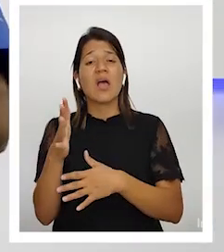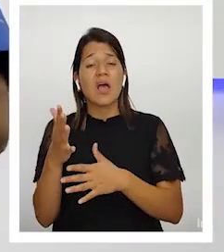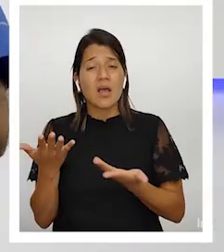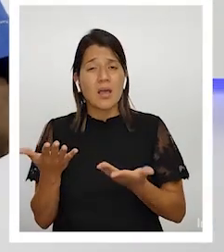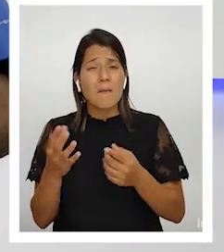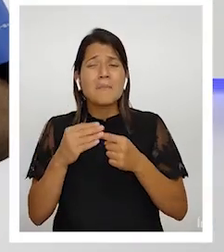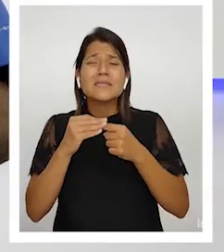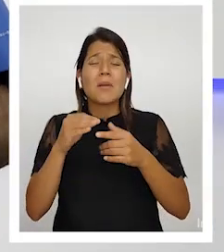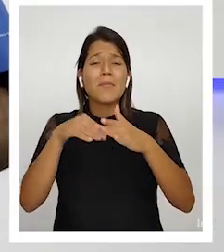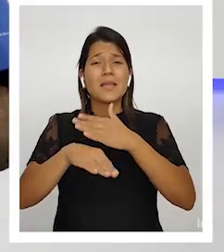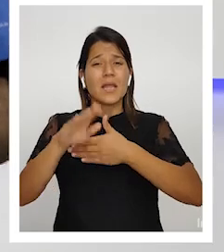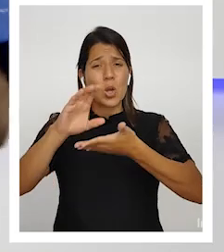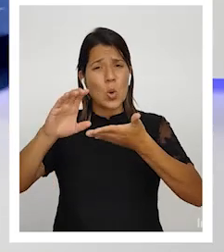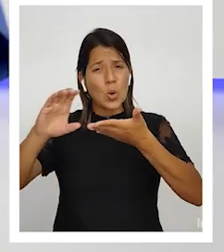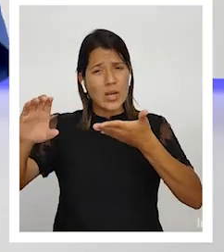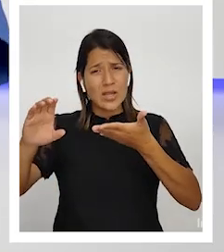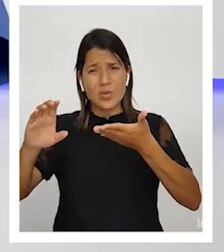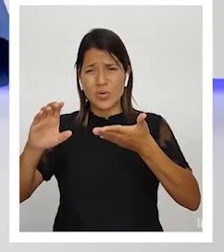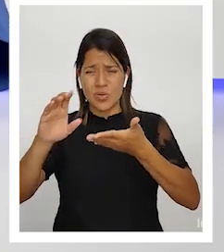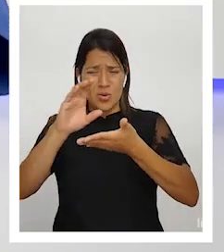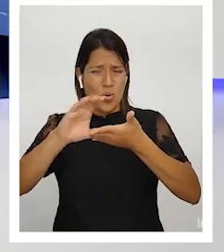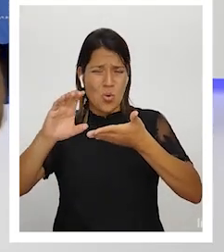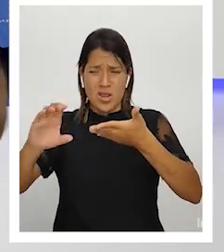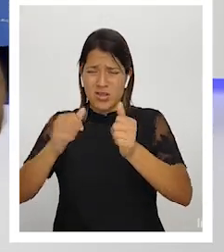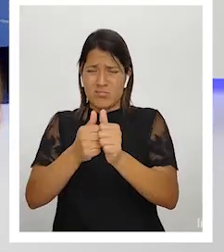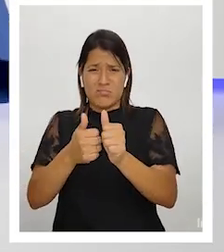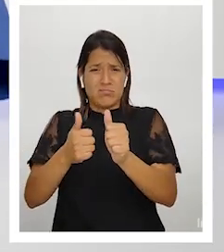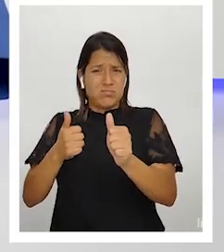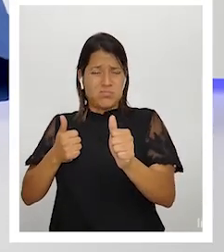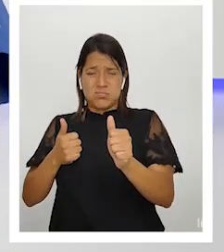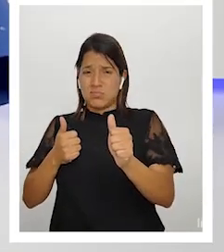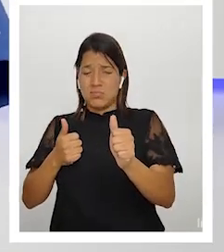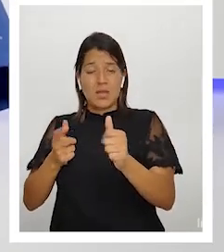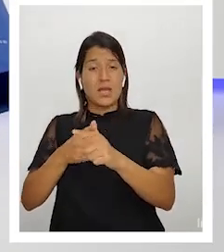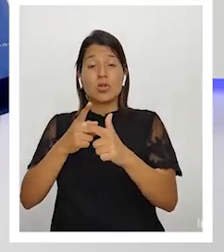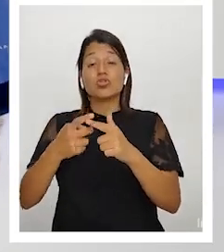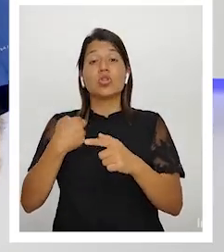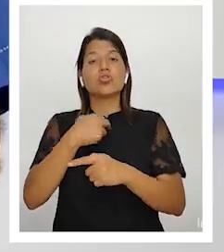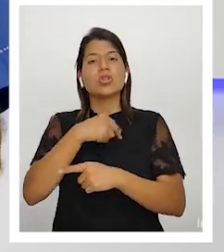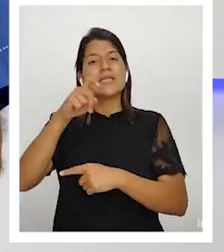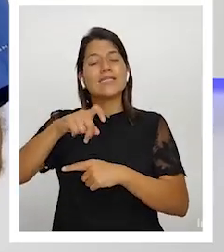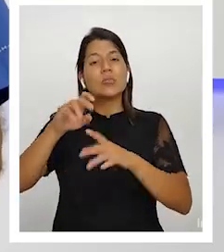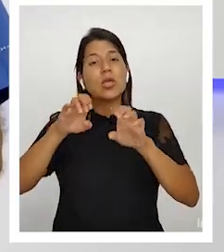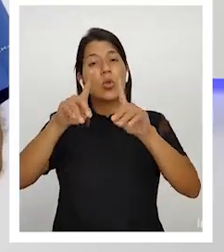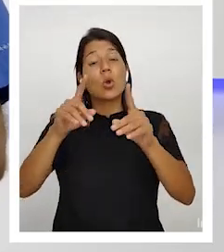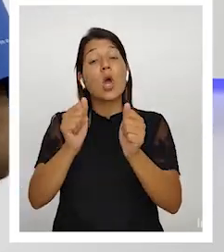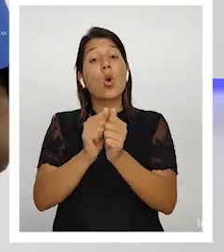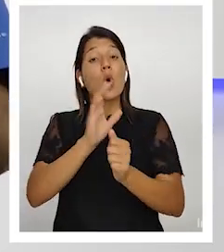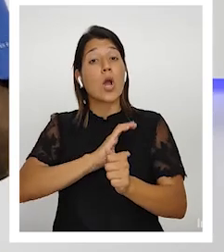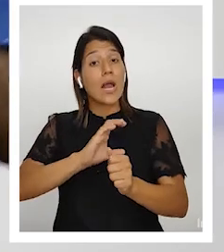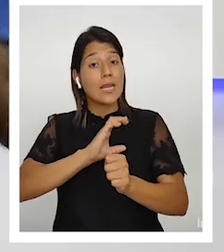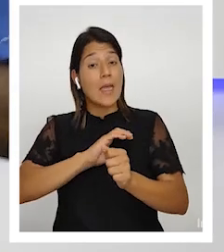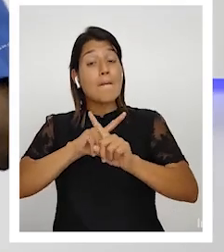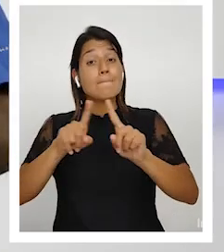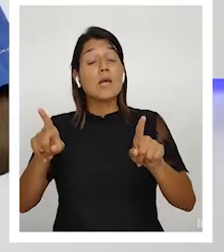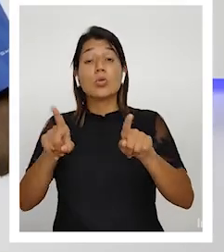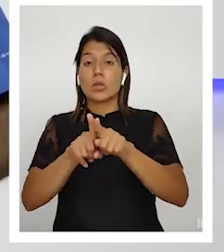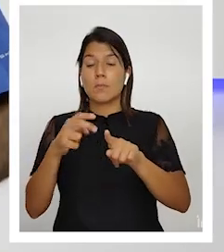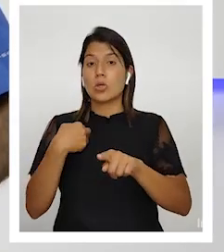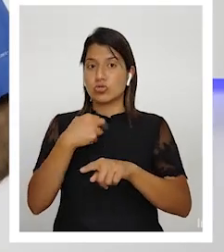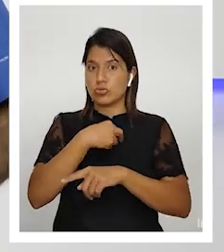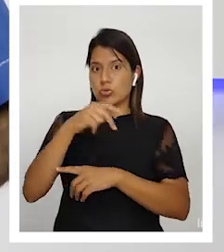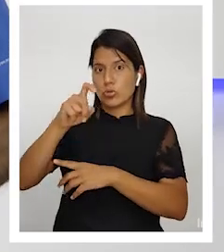que están desfasados entonces necesitamos una educación de calidad pero también necesitamos bueno además de que